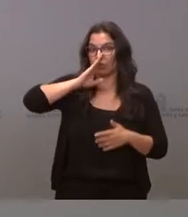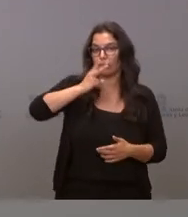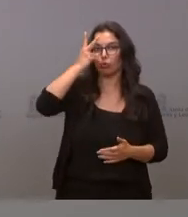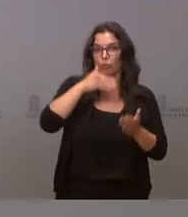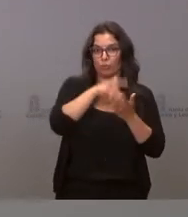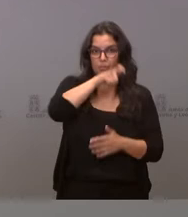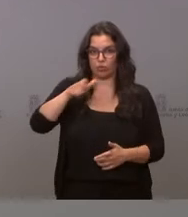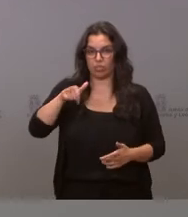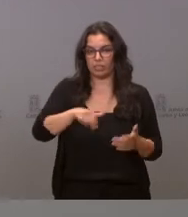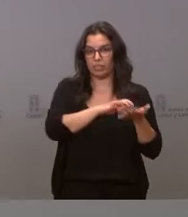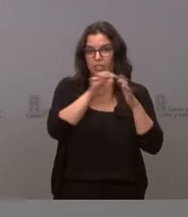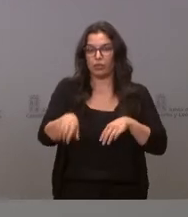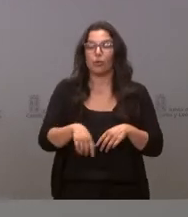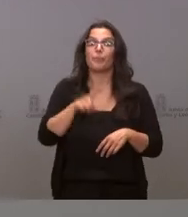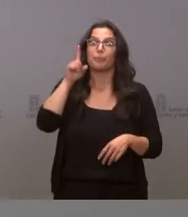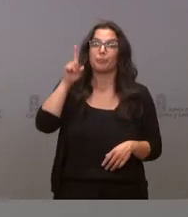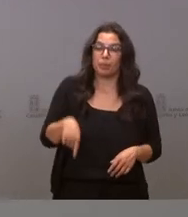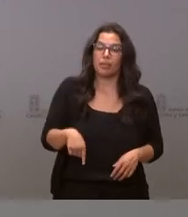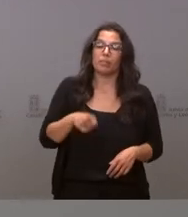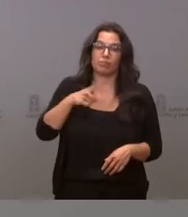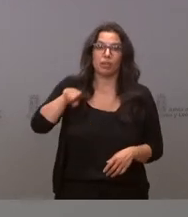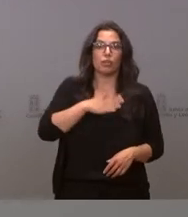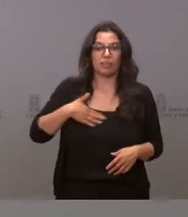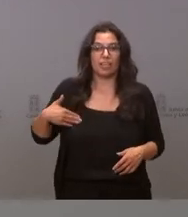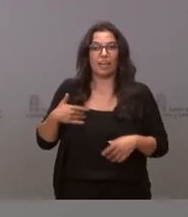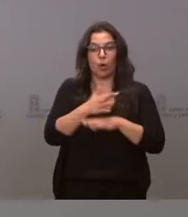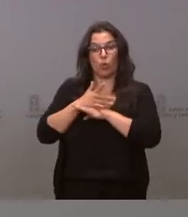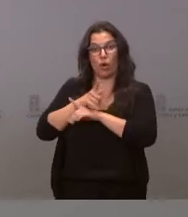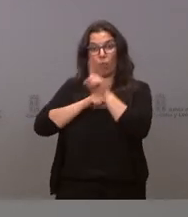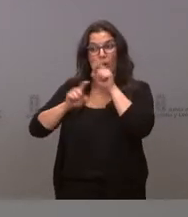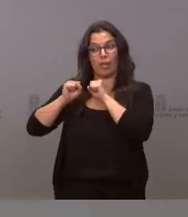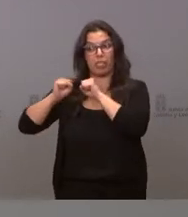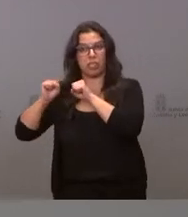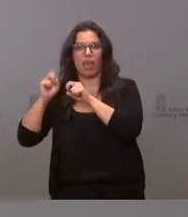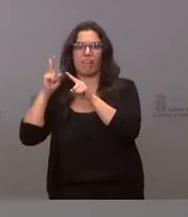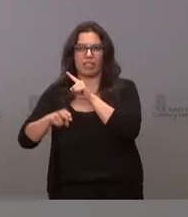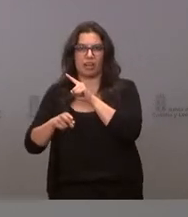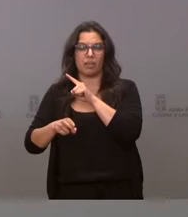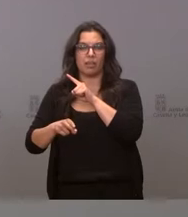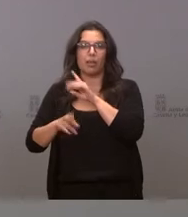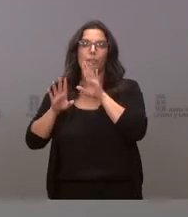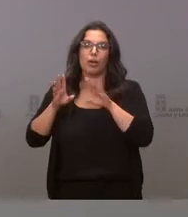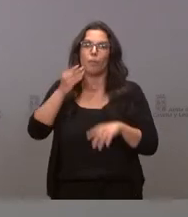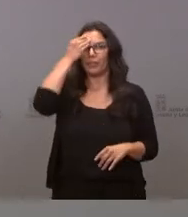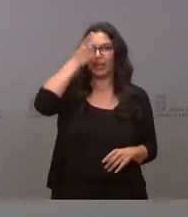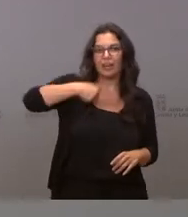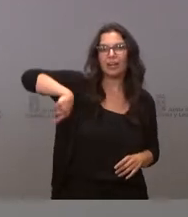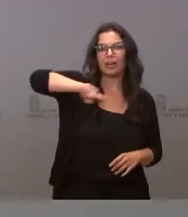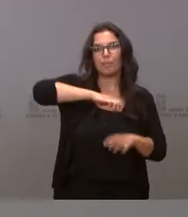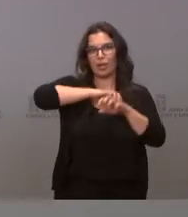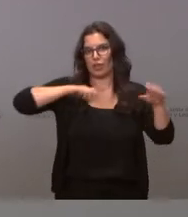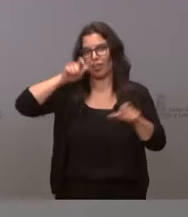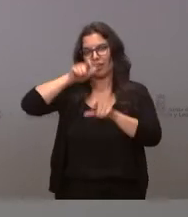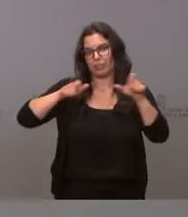en Castilla y León y que también quiere combatir el juego problemático, pero desde la consideración de que son una amplia mayoría las